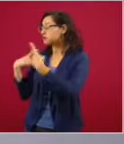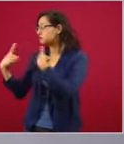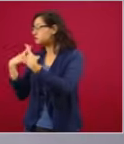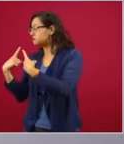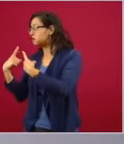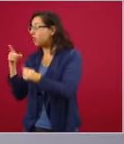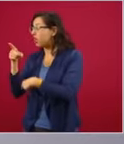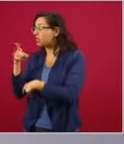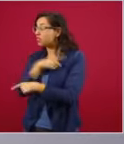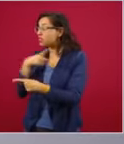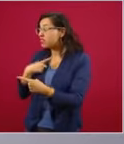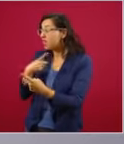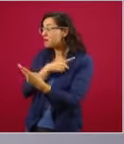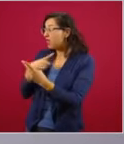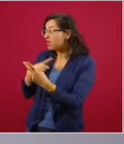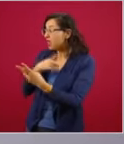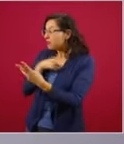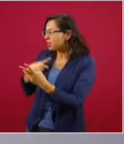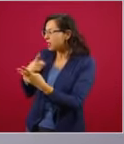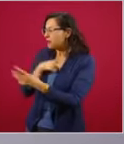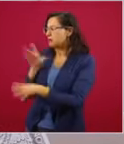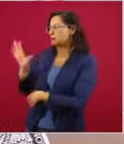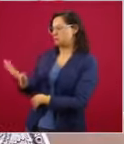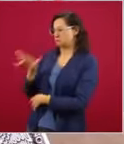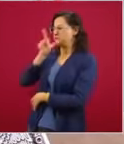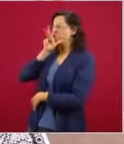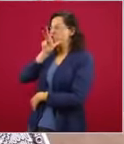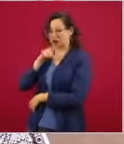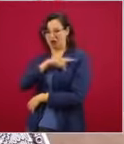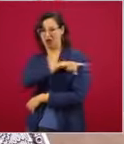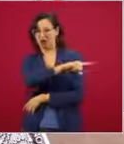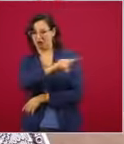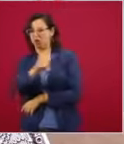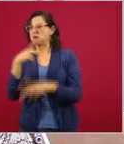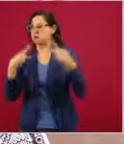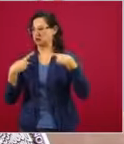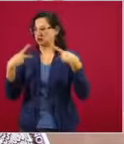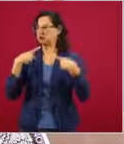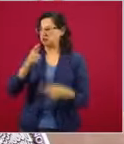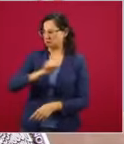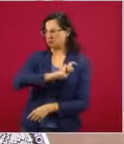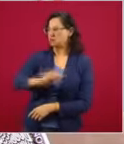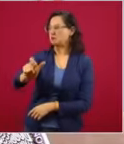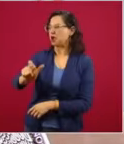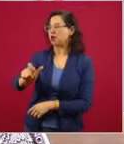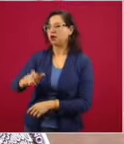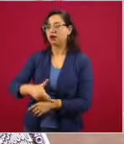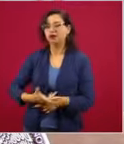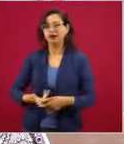convertir las deudas privadas de unos cuantos en deuda pública.